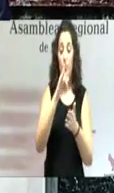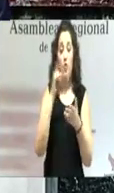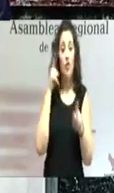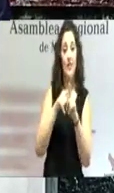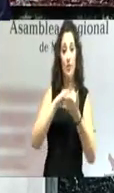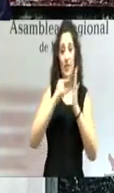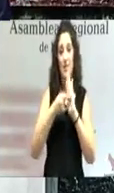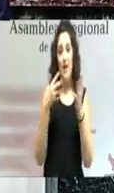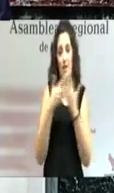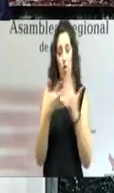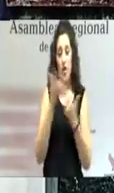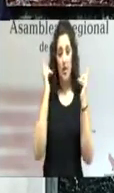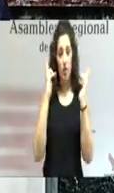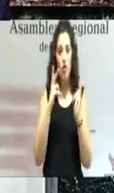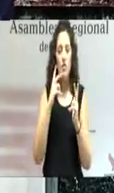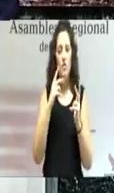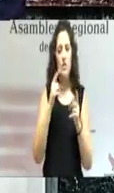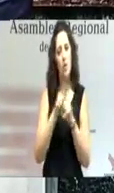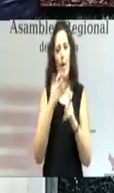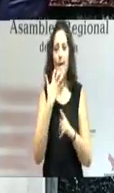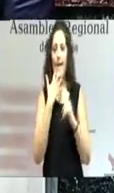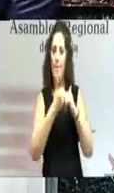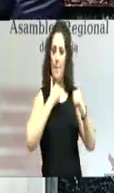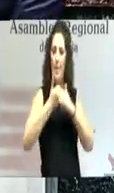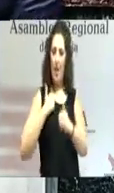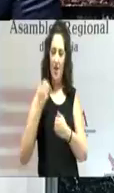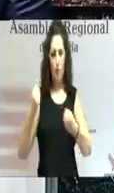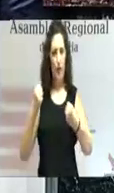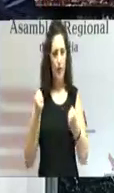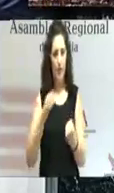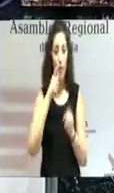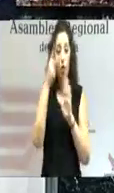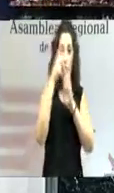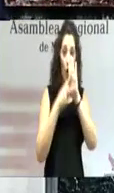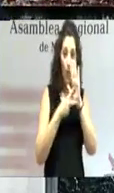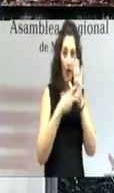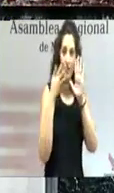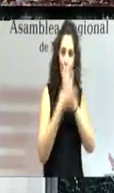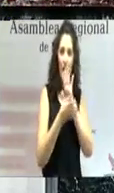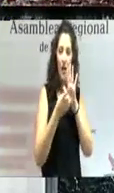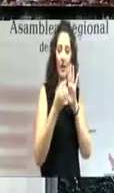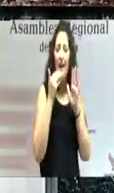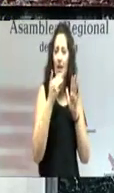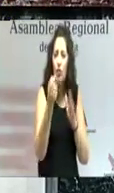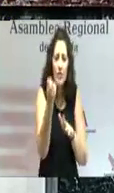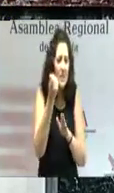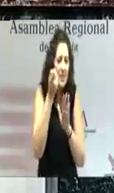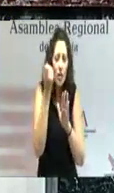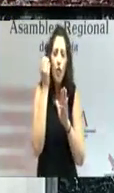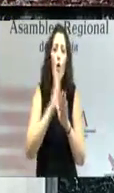y ejemplar. Para que contemos con normas que eviten cualquier atisbo de corrupción.